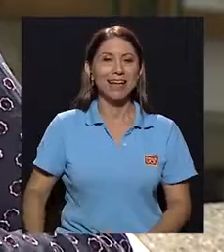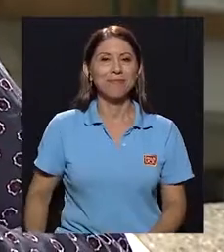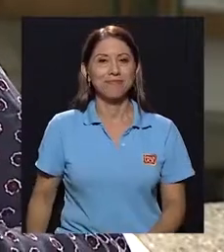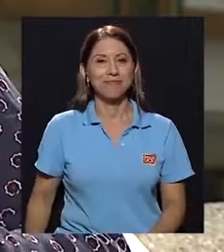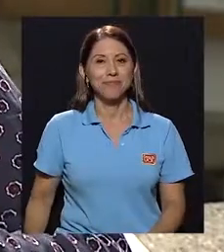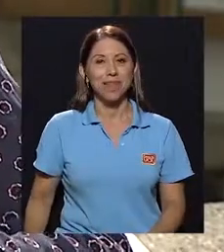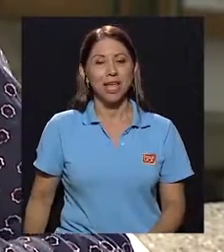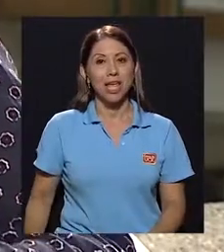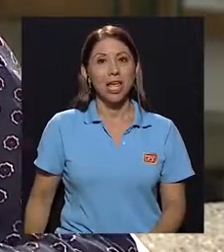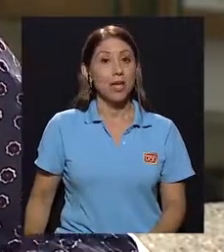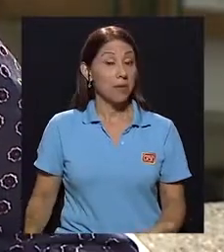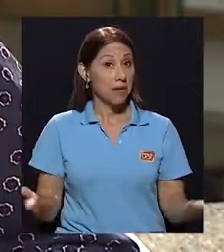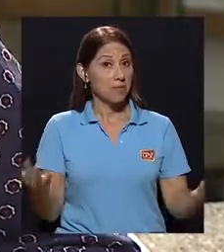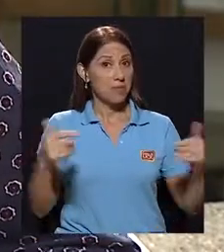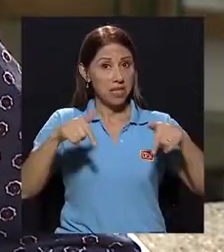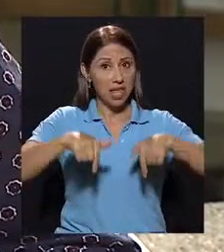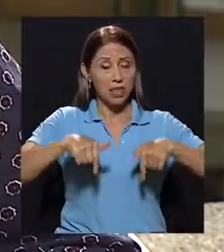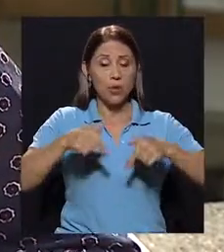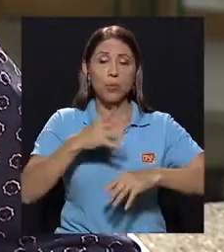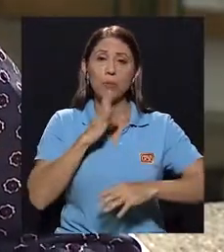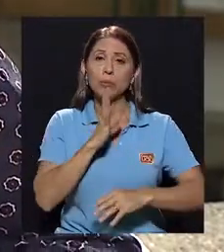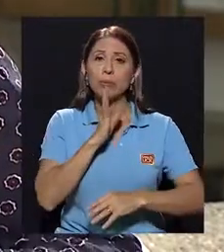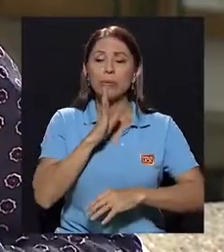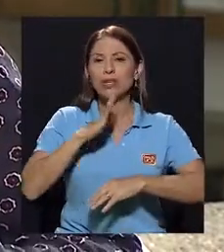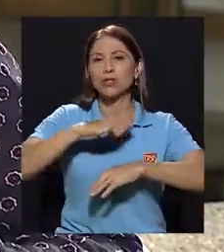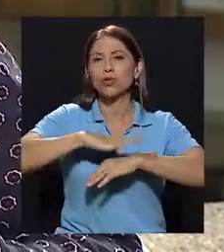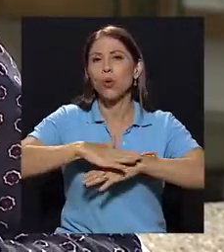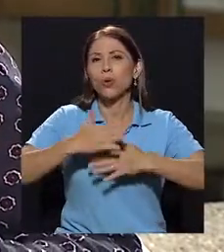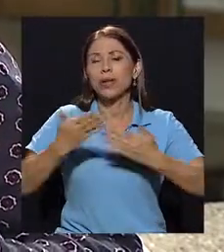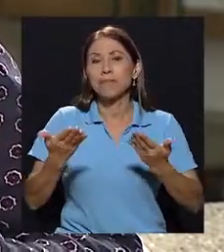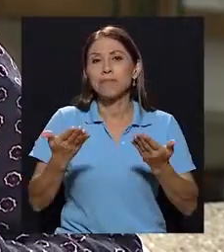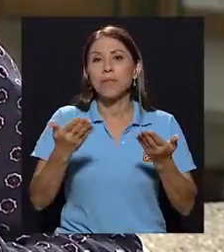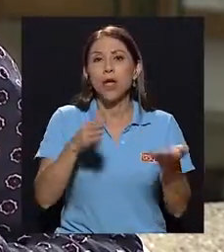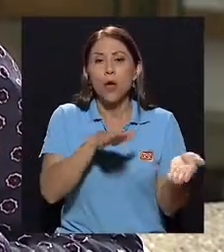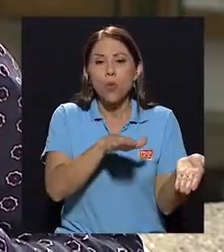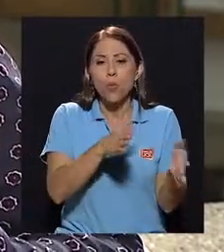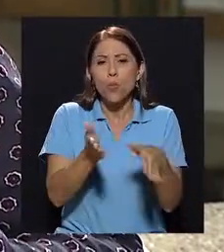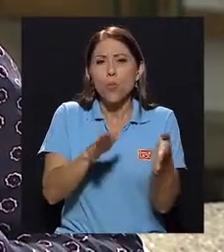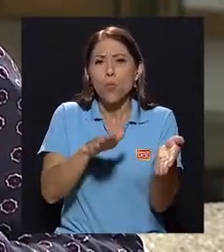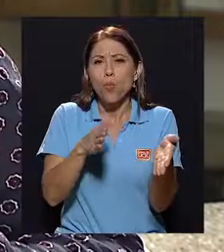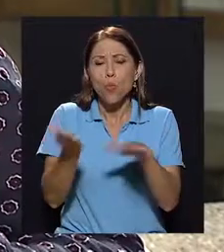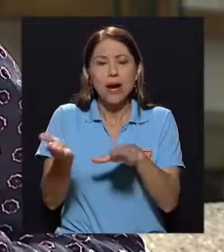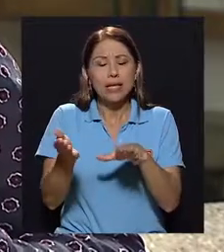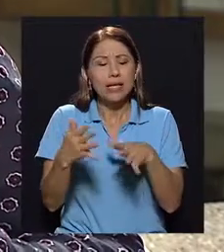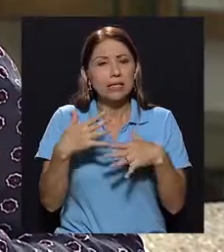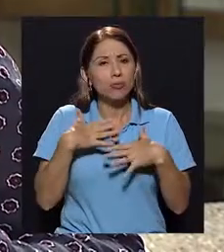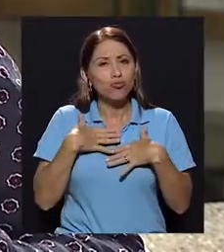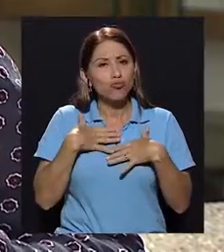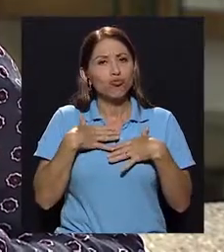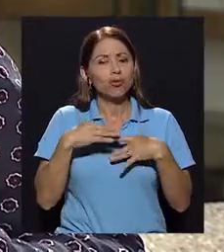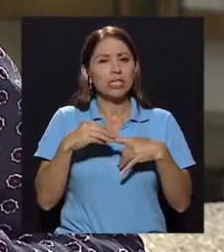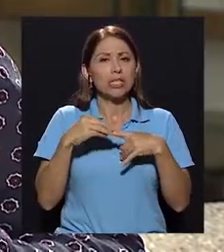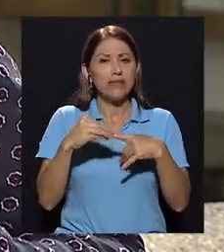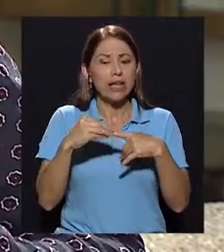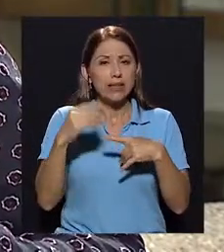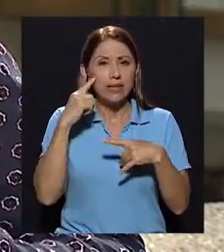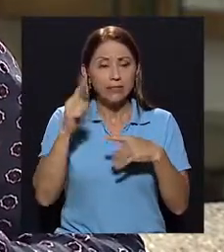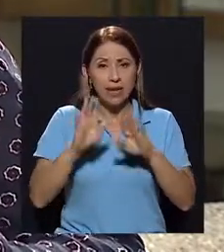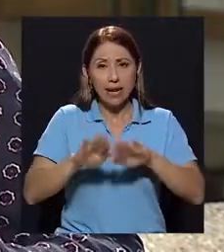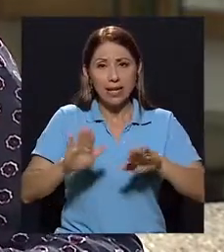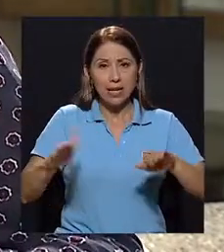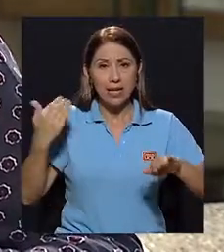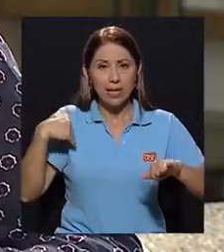Y bien, el día de hoy vamos a conversar acerca de las muertes significativas para niños, niñas y